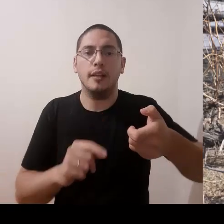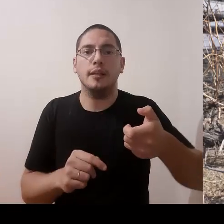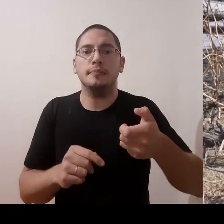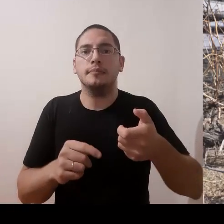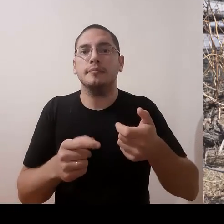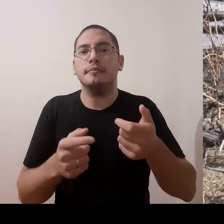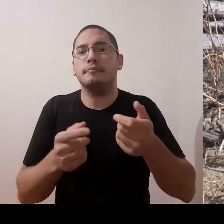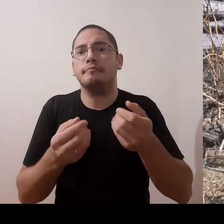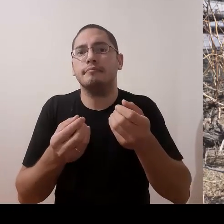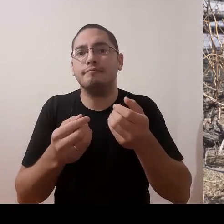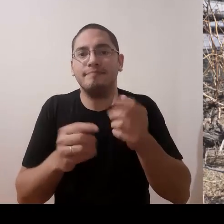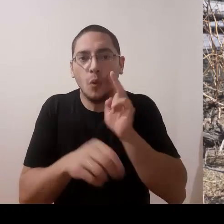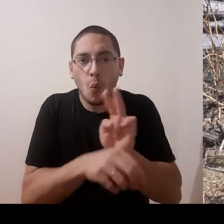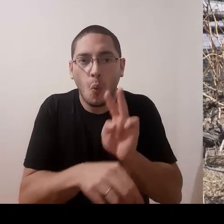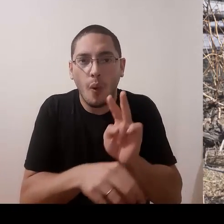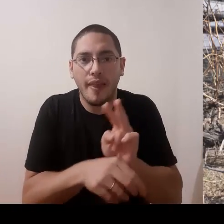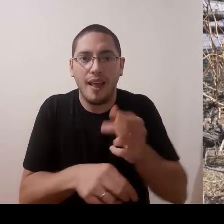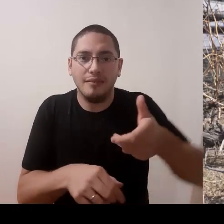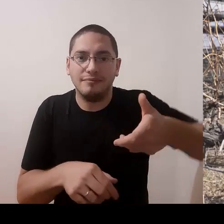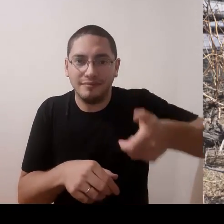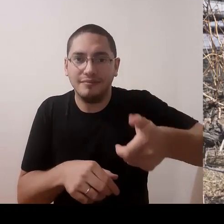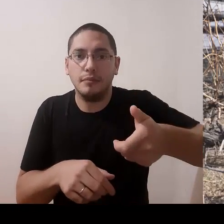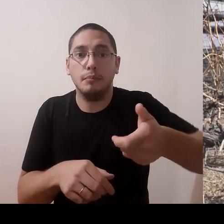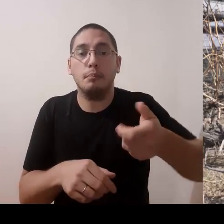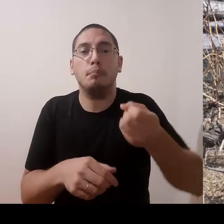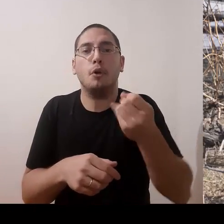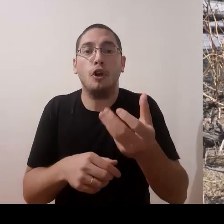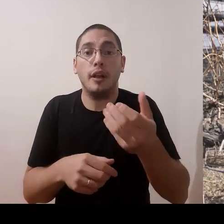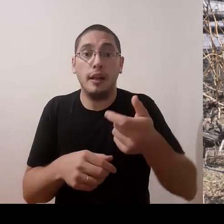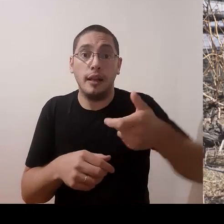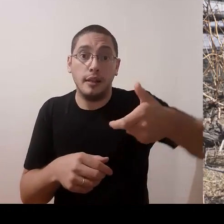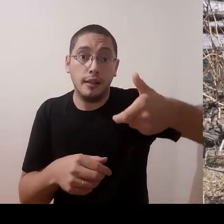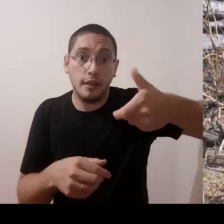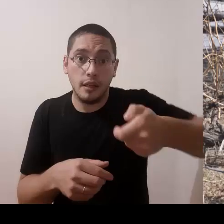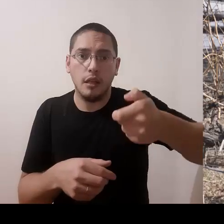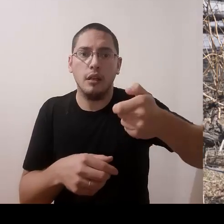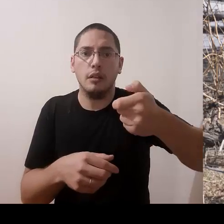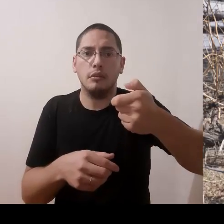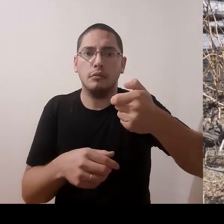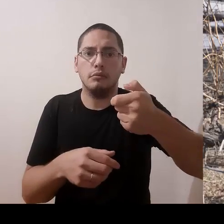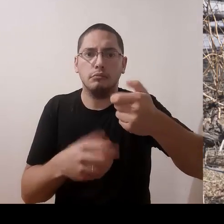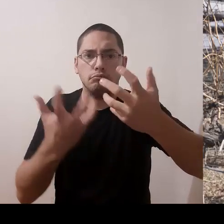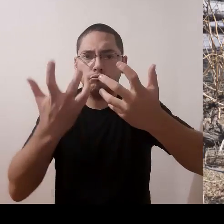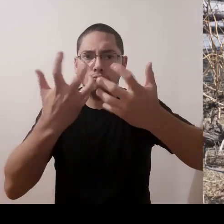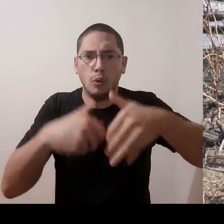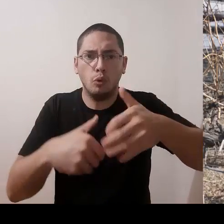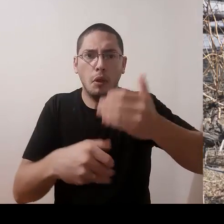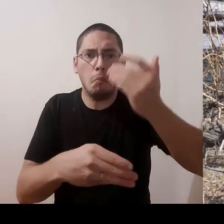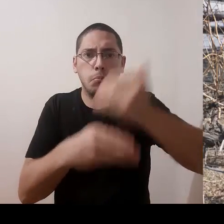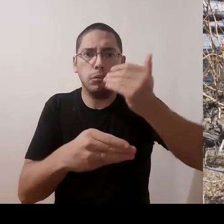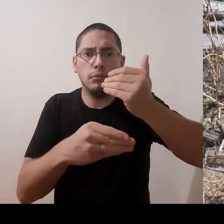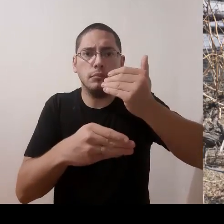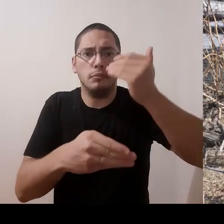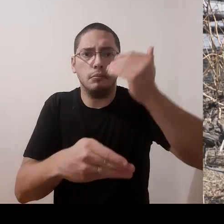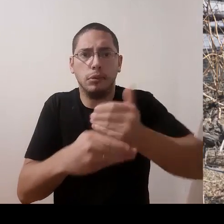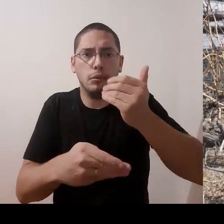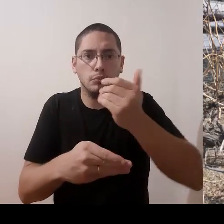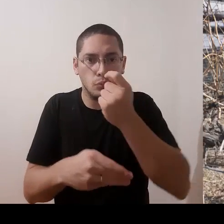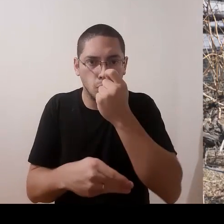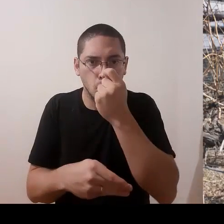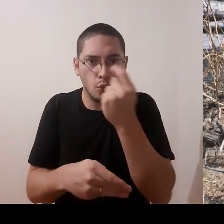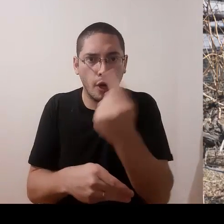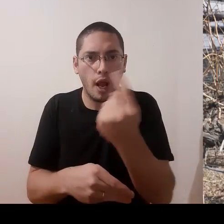también dañarla, porque apenas uno pulsa el botón, el botón del gatillo, que le llamamos, es